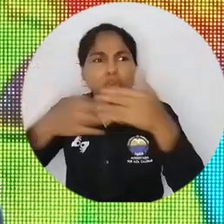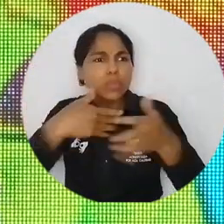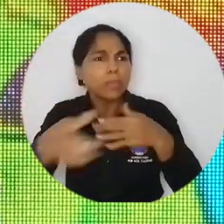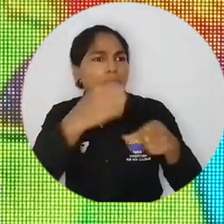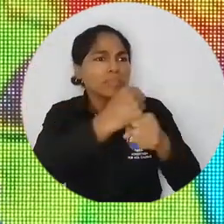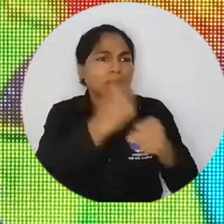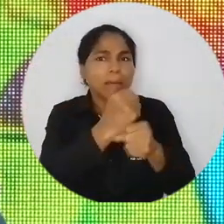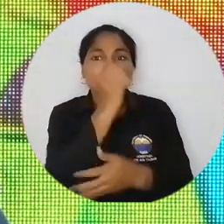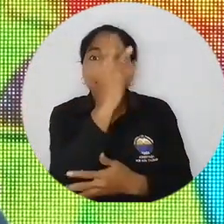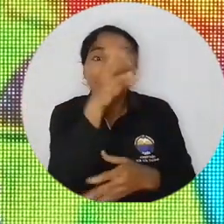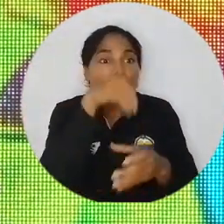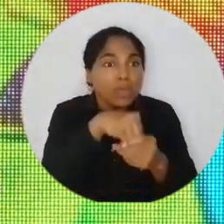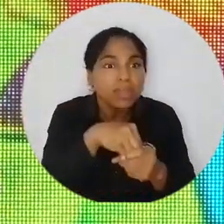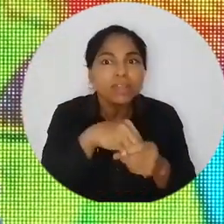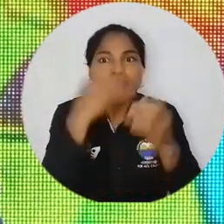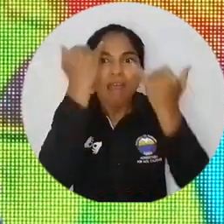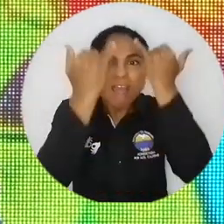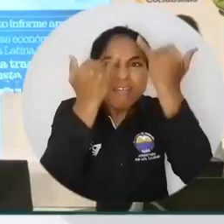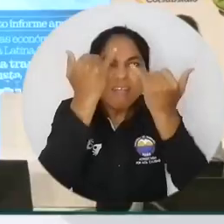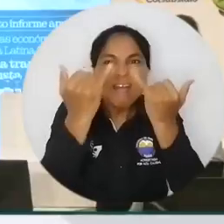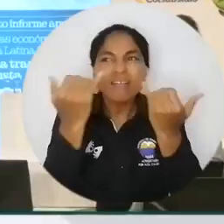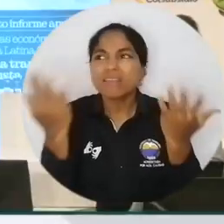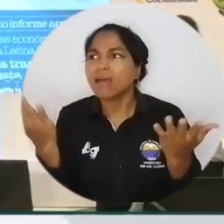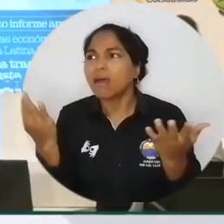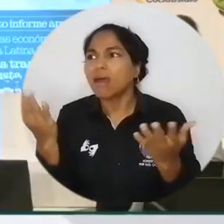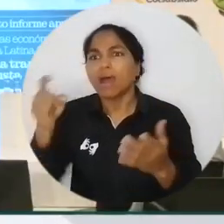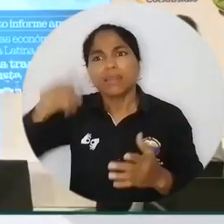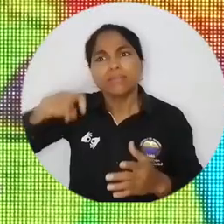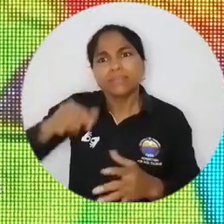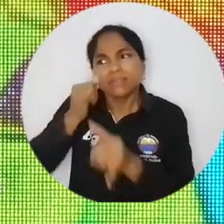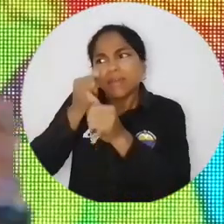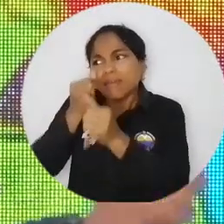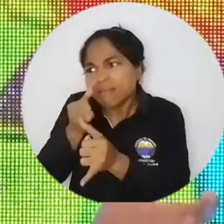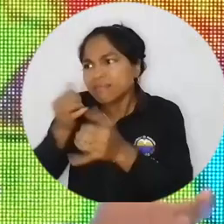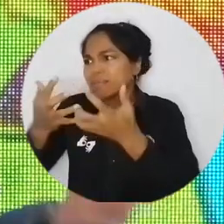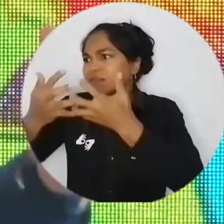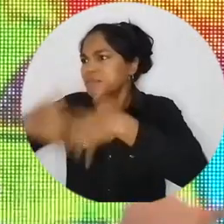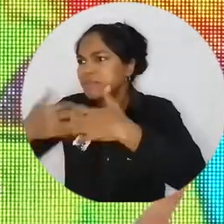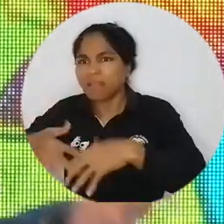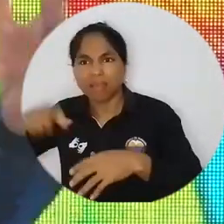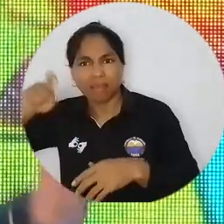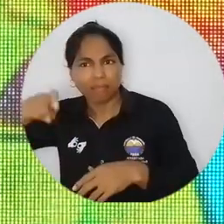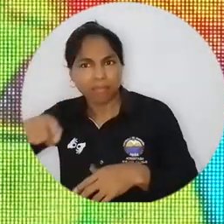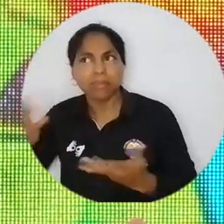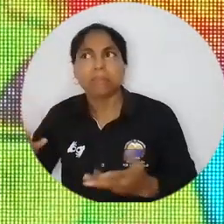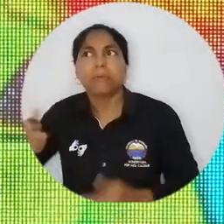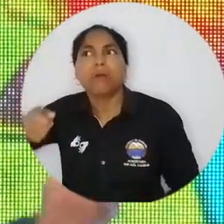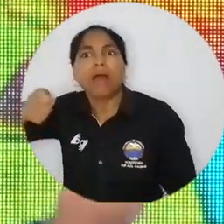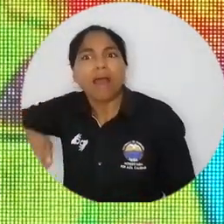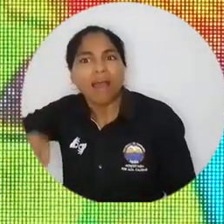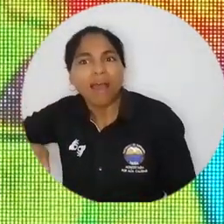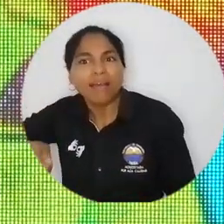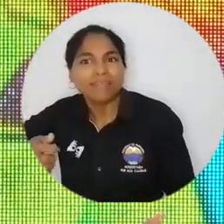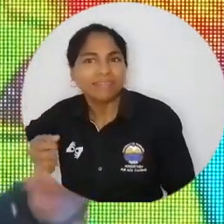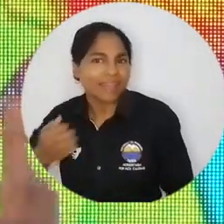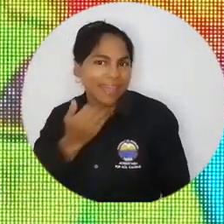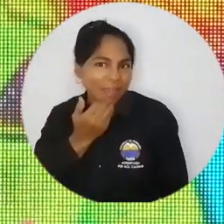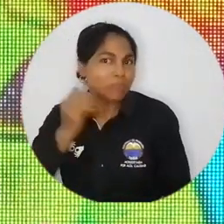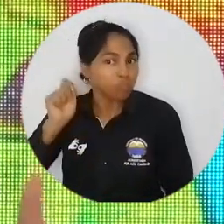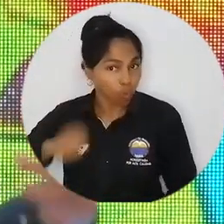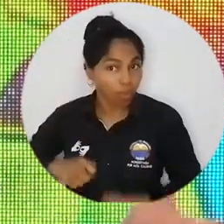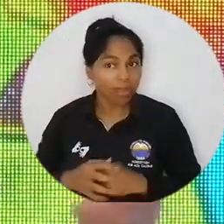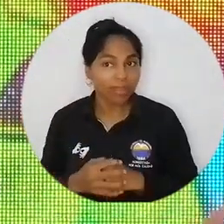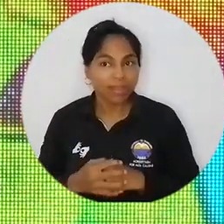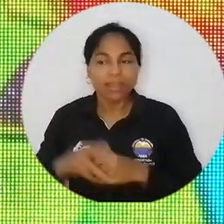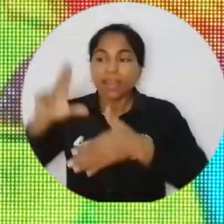y no tiene que hacerlo solo si es de empresarial o de ingeniería, en el derecho. Entonces, si creemos que América Latina y Colombia tiene una oportunidad, también